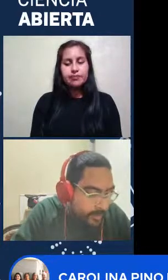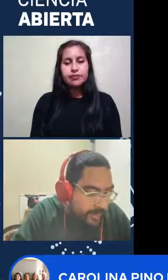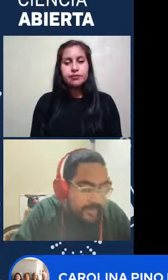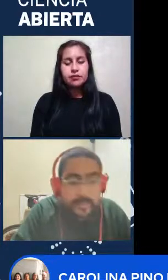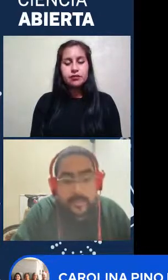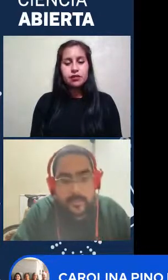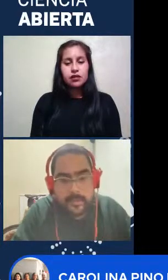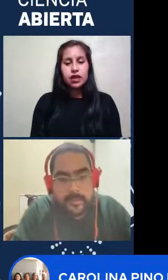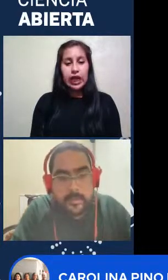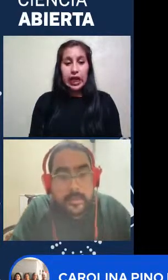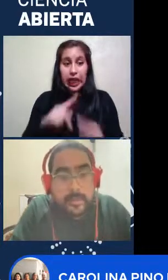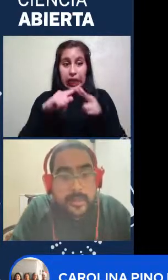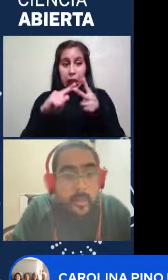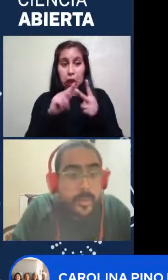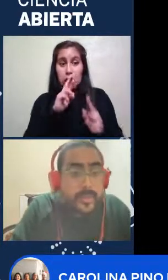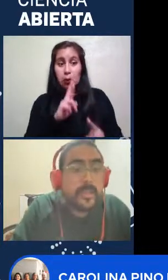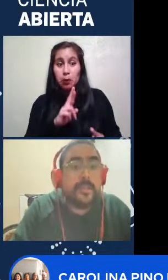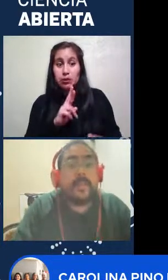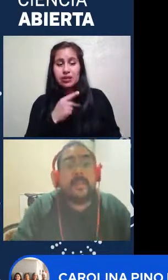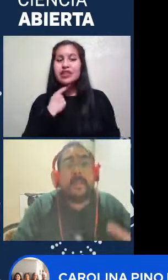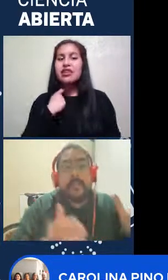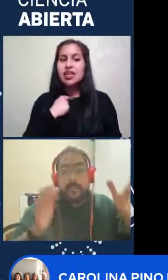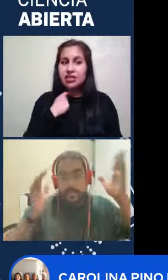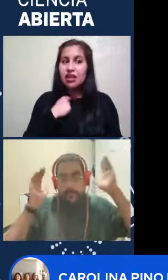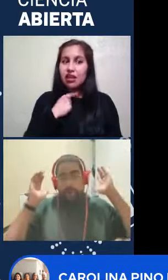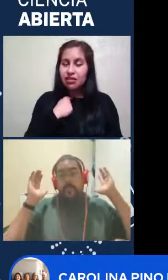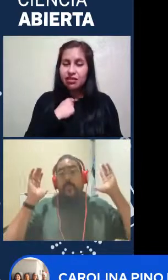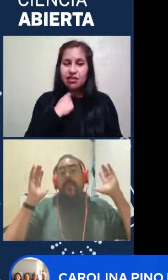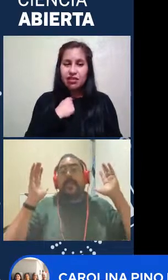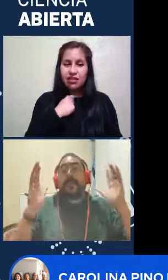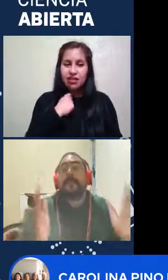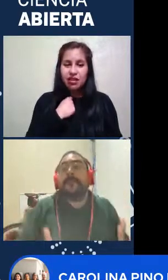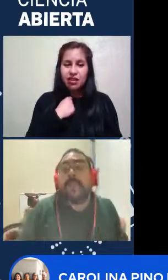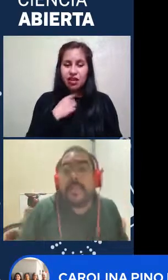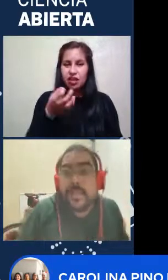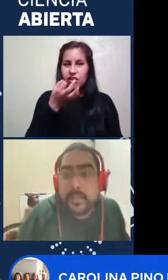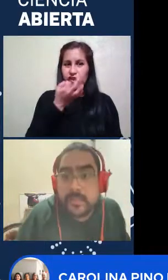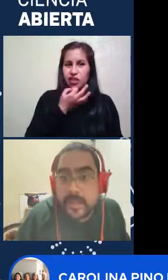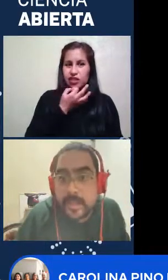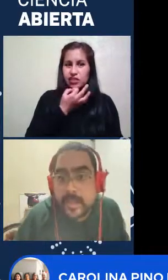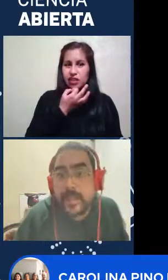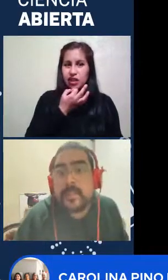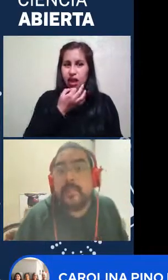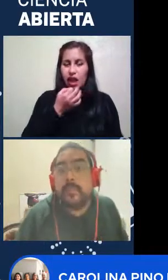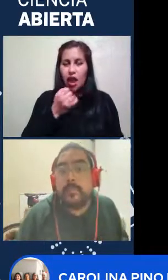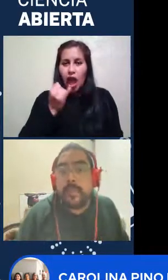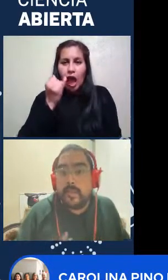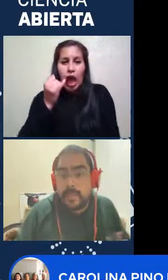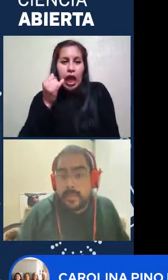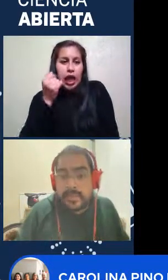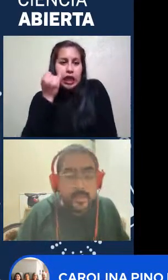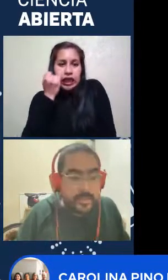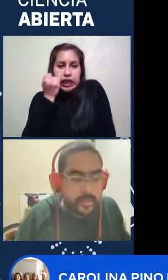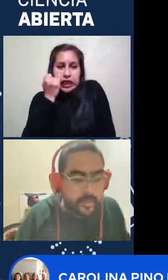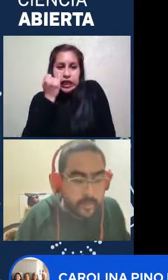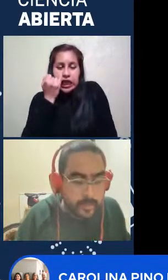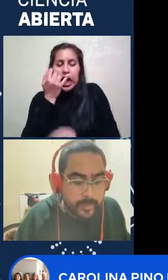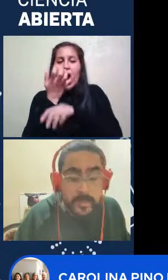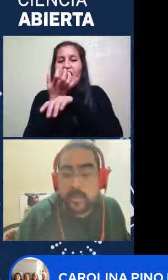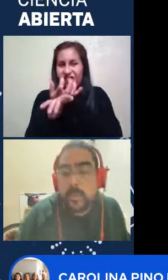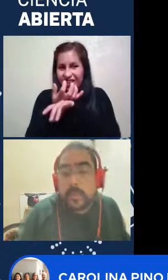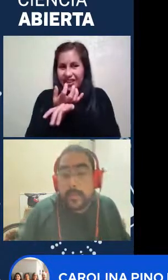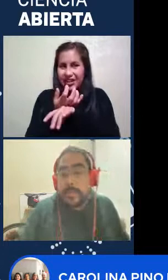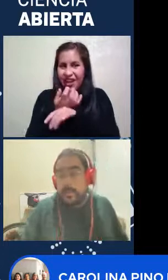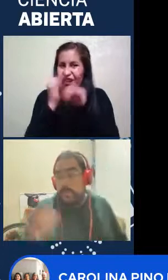Super interesantes Y dan cuenta De que Pueden Identificar Galaxias Por medio De distintas